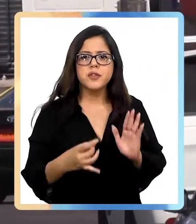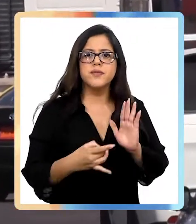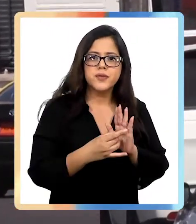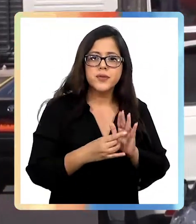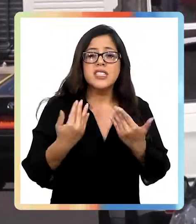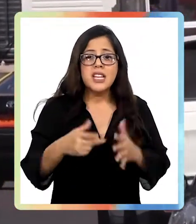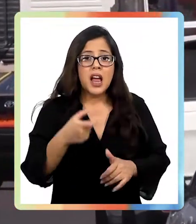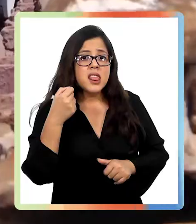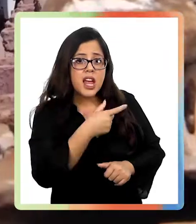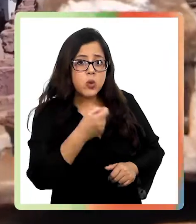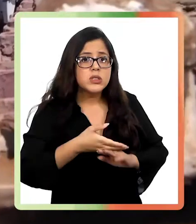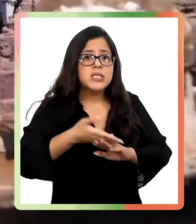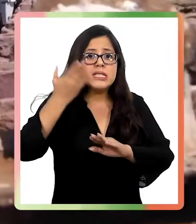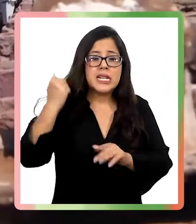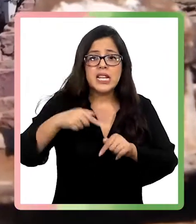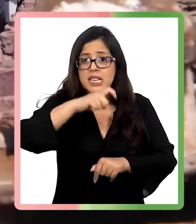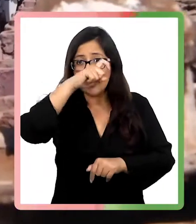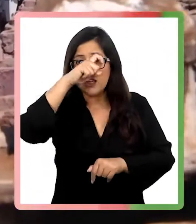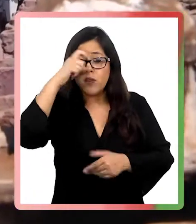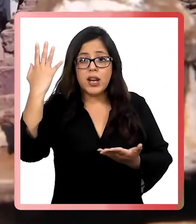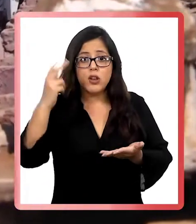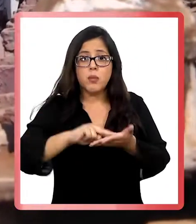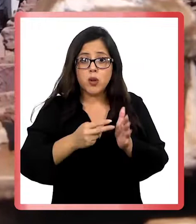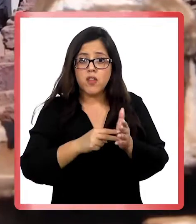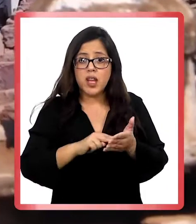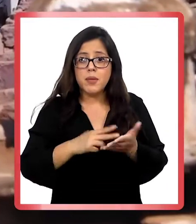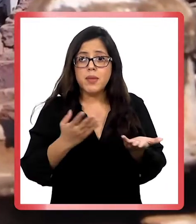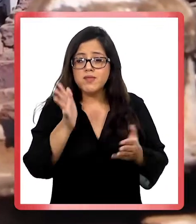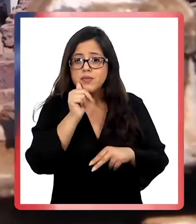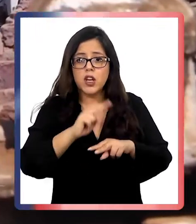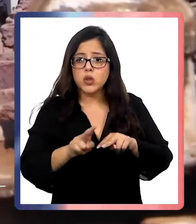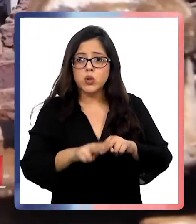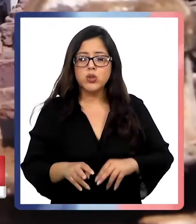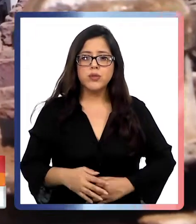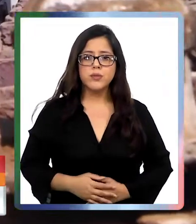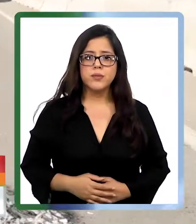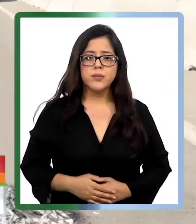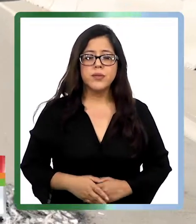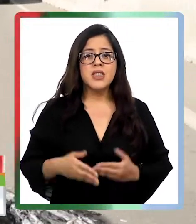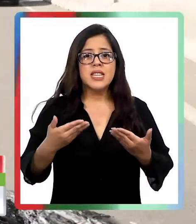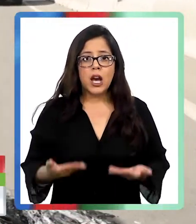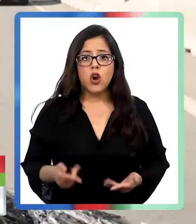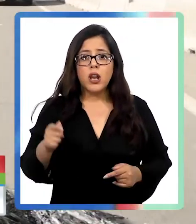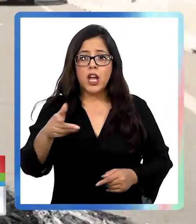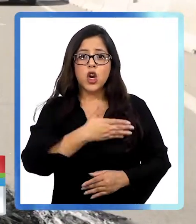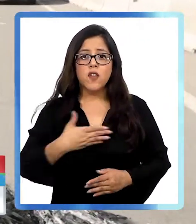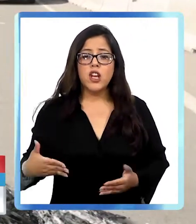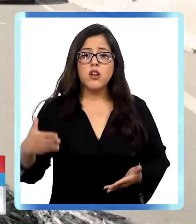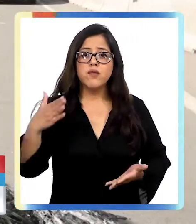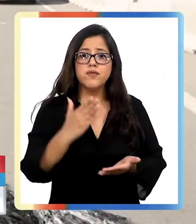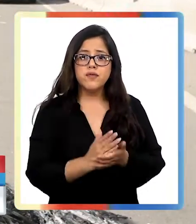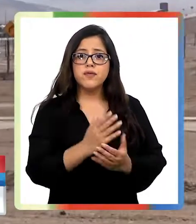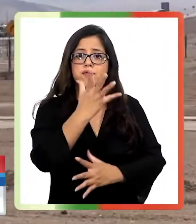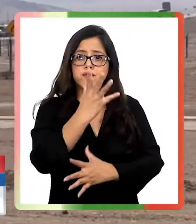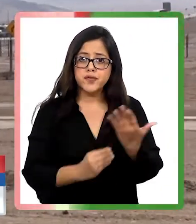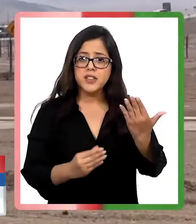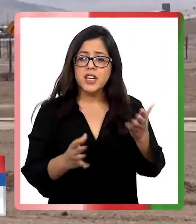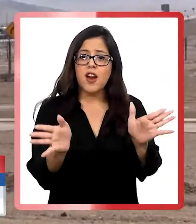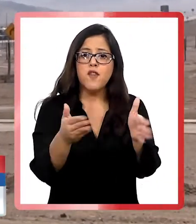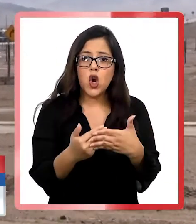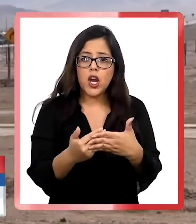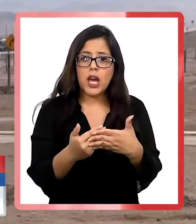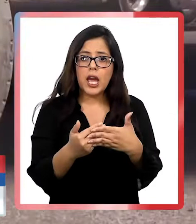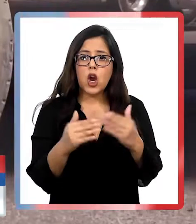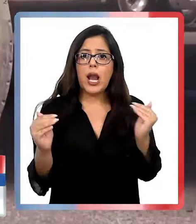sus constantes denuncias, este grave problema sigue sin solución. Ahora el gobierno exige terminar los